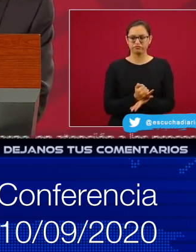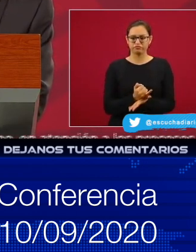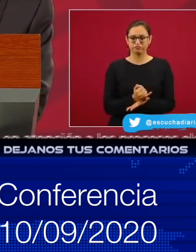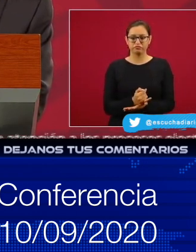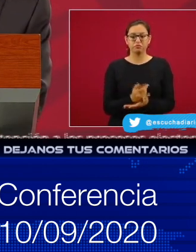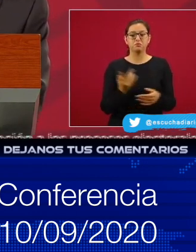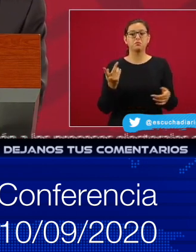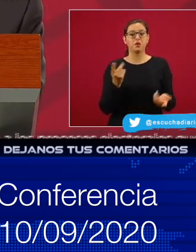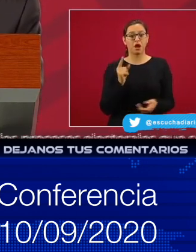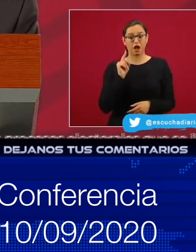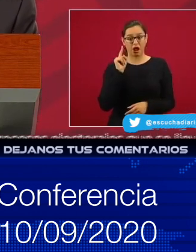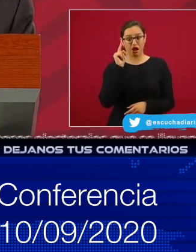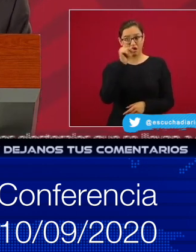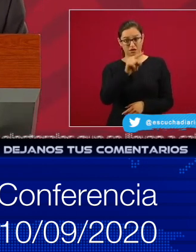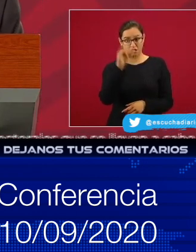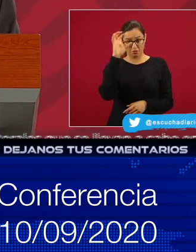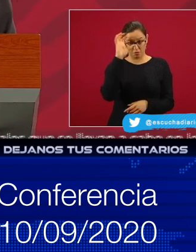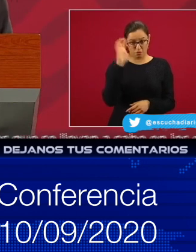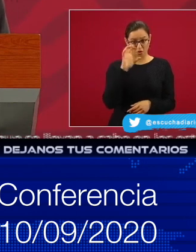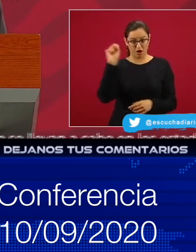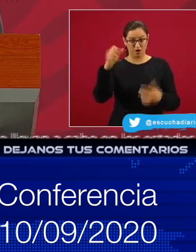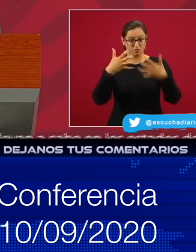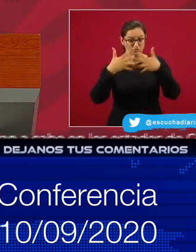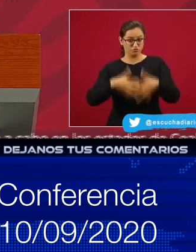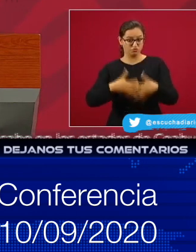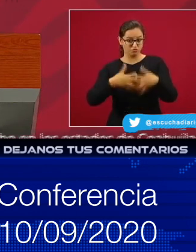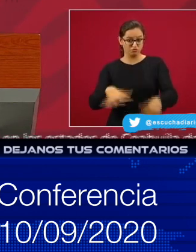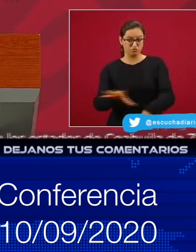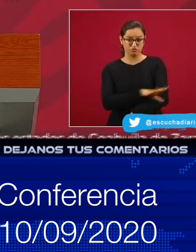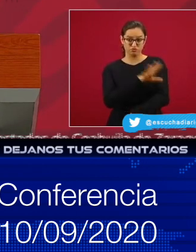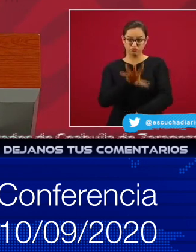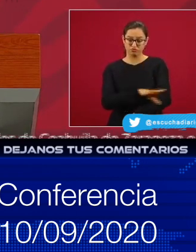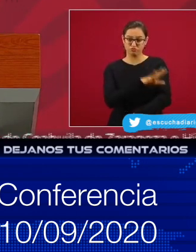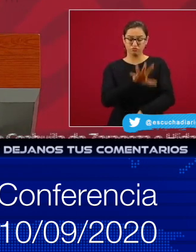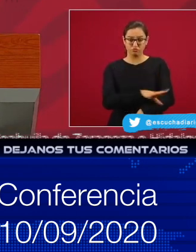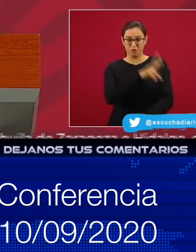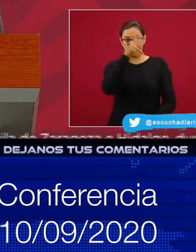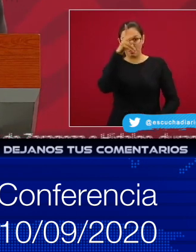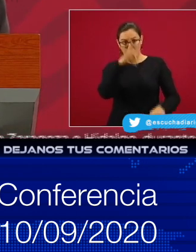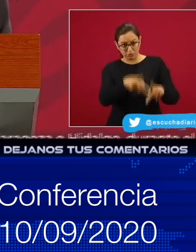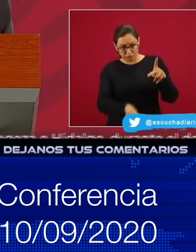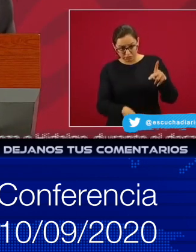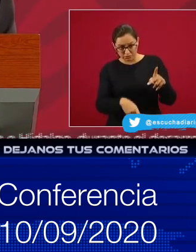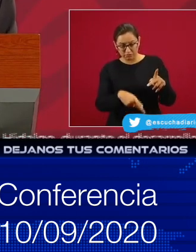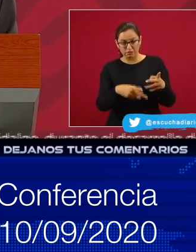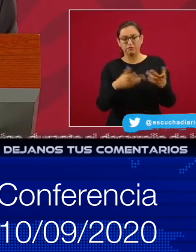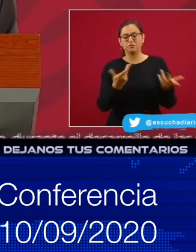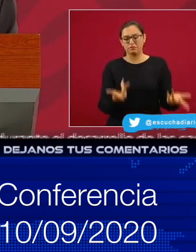de Morelos que se había quedado